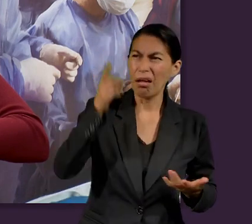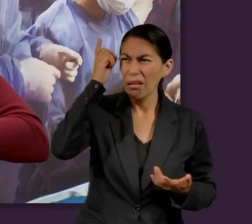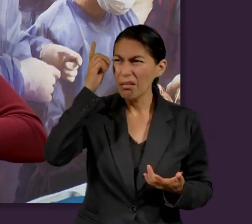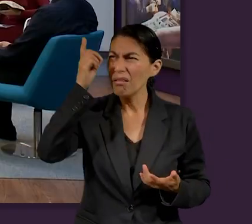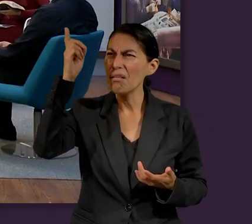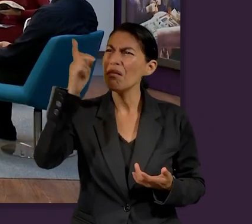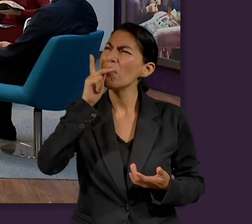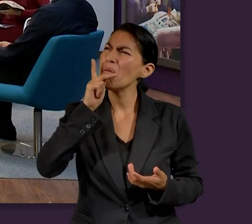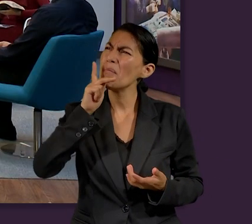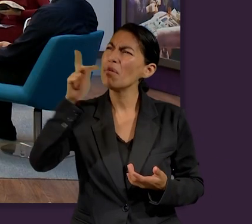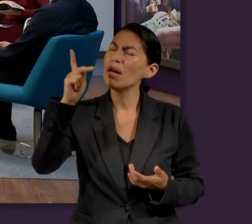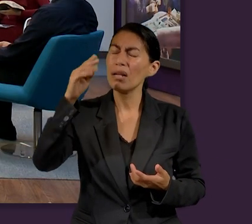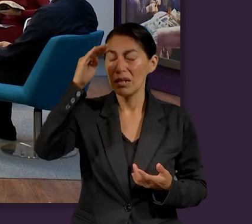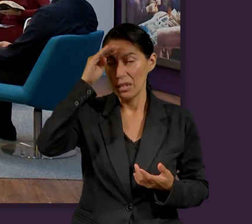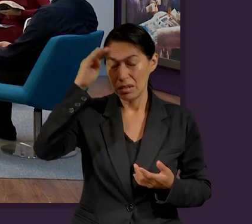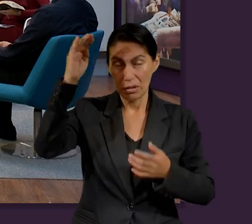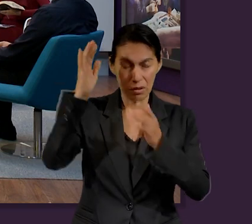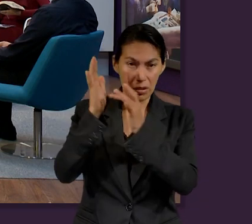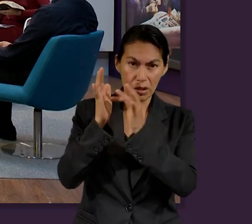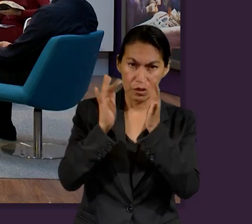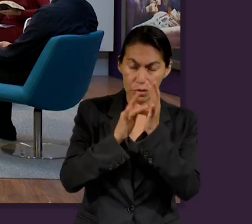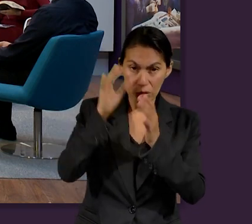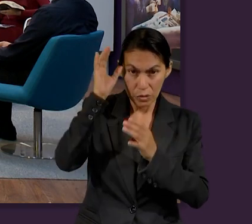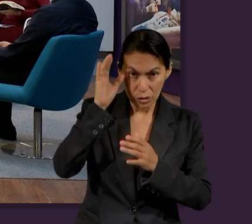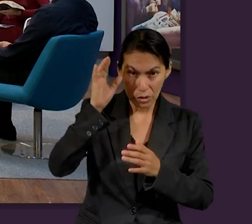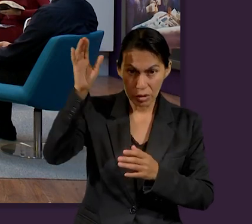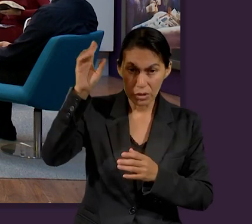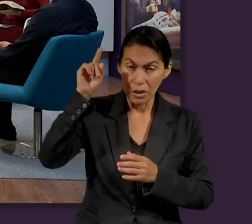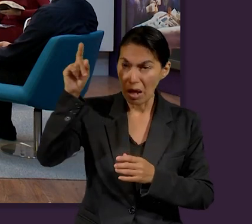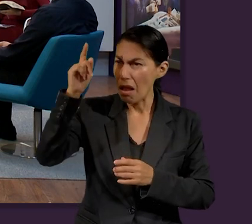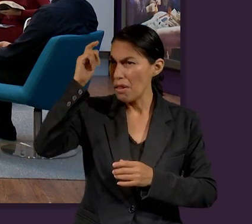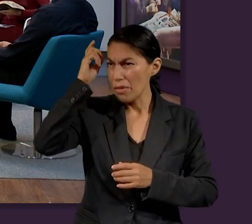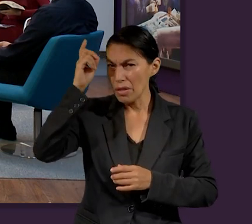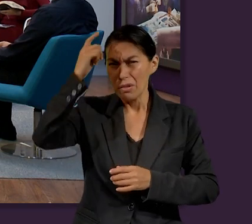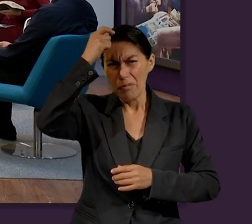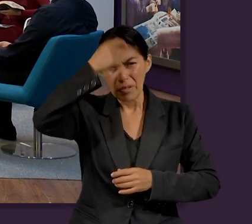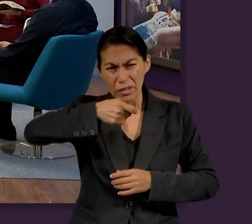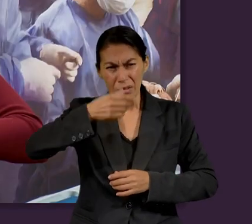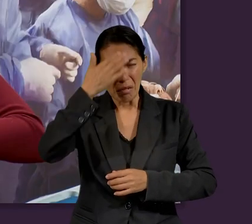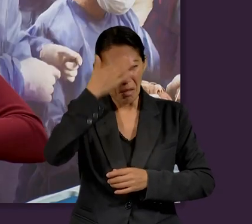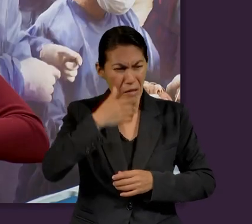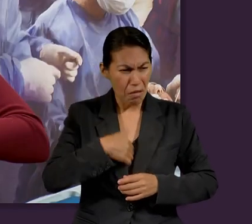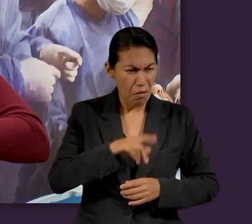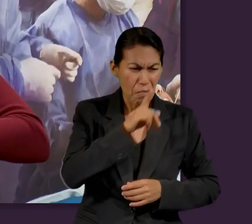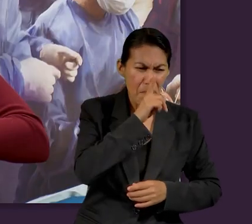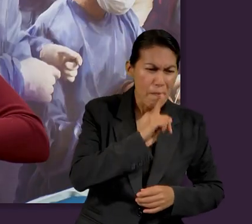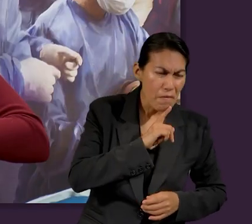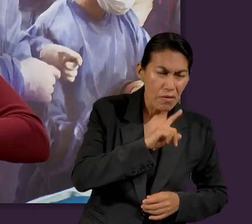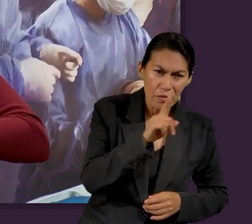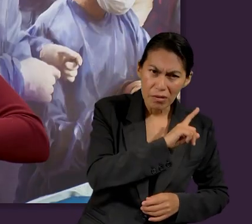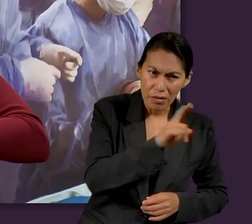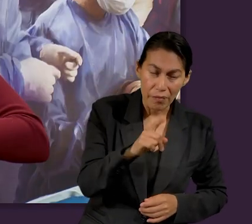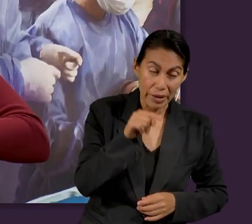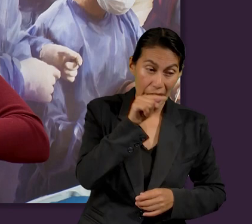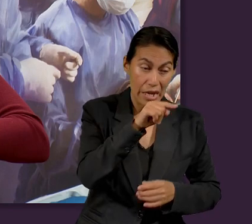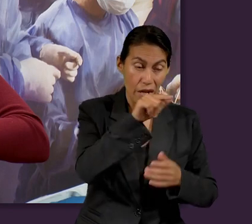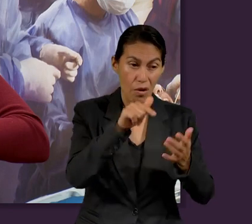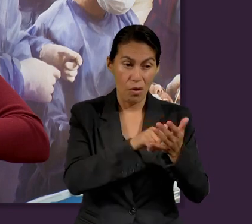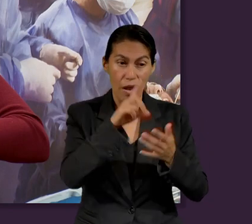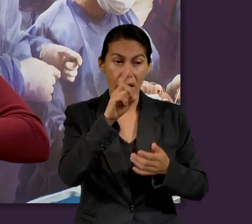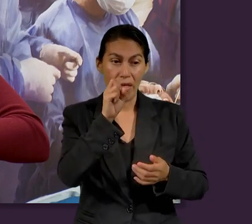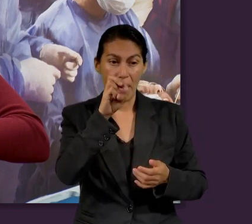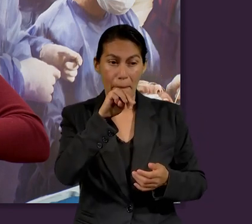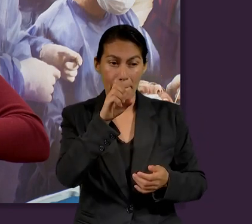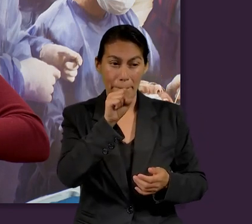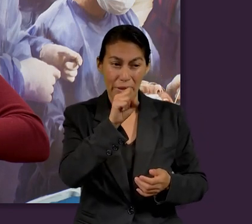y Padre de nuestro Señor Jesucristo, quien es bendito por los siglos, sabe que no miento. En Damasco, el gobernador de la provincia del